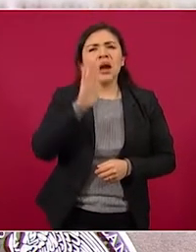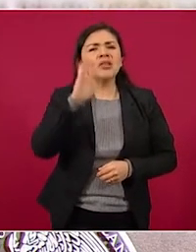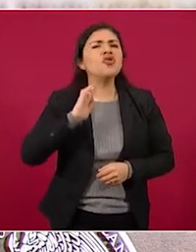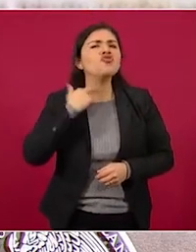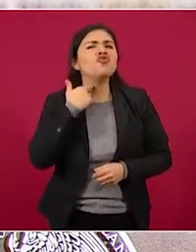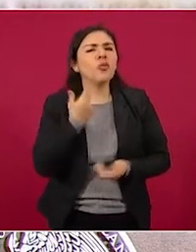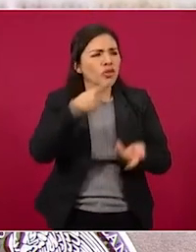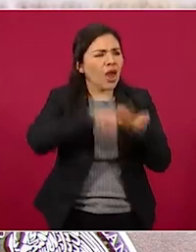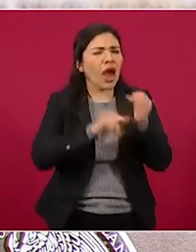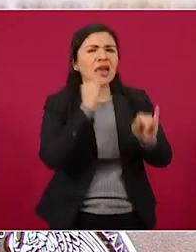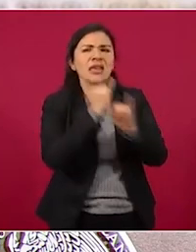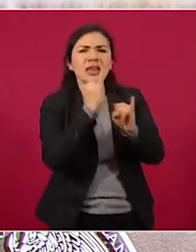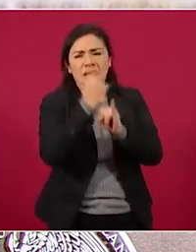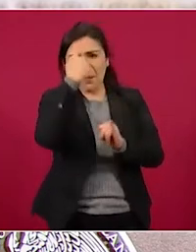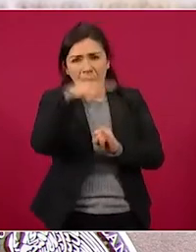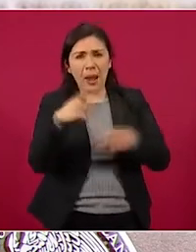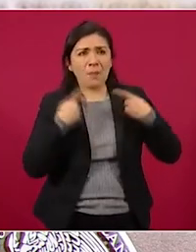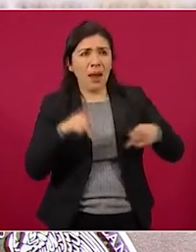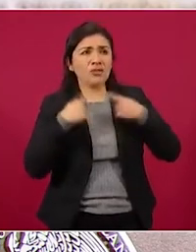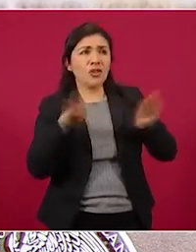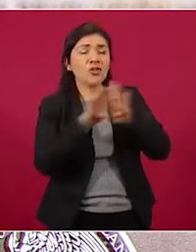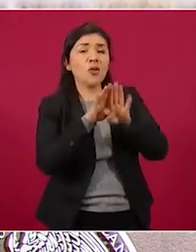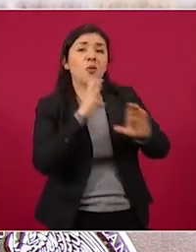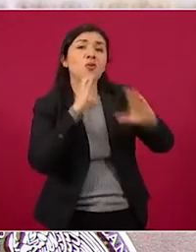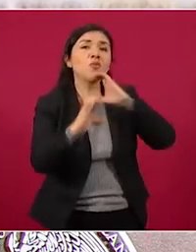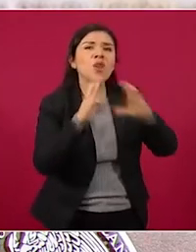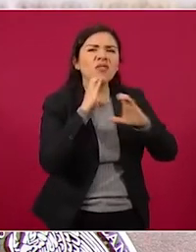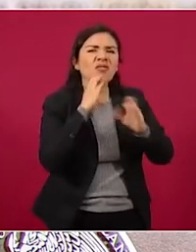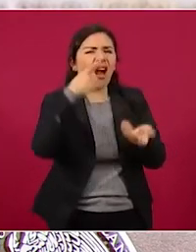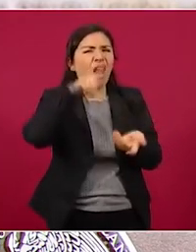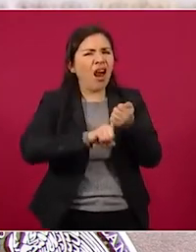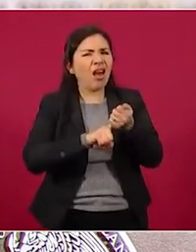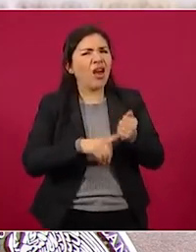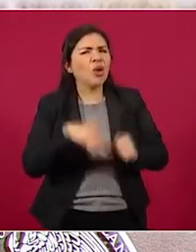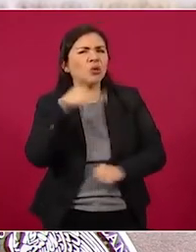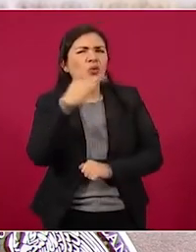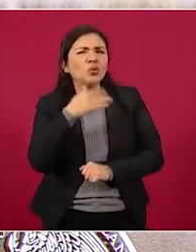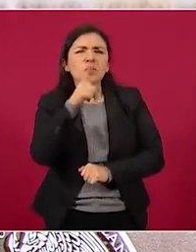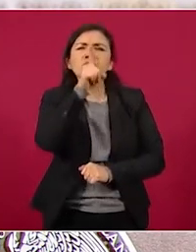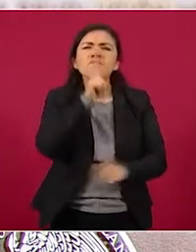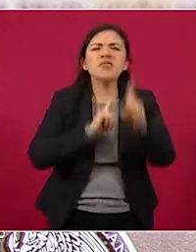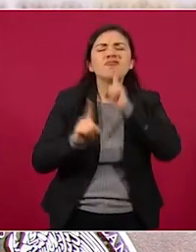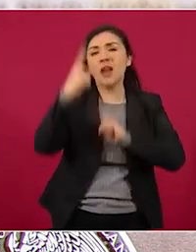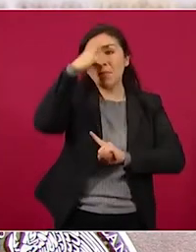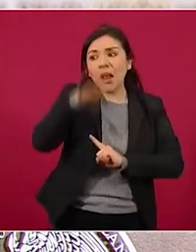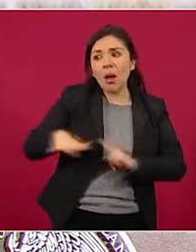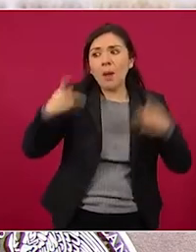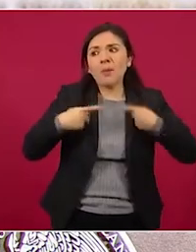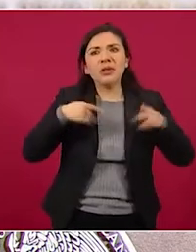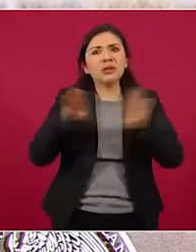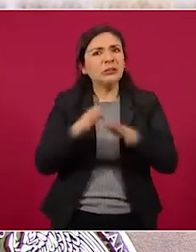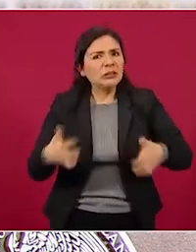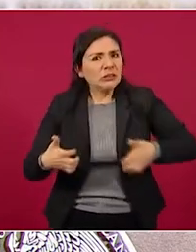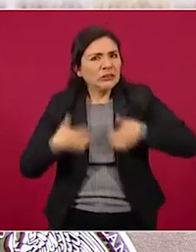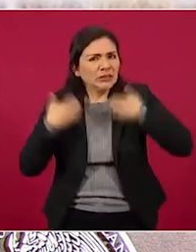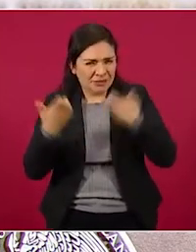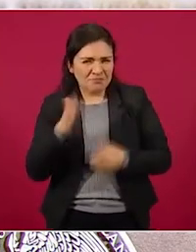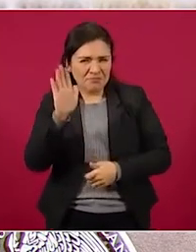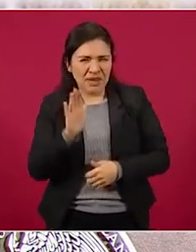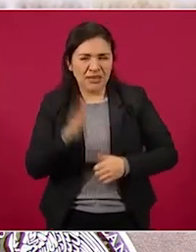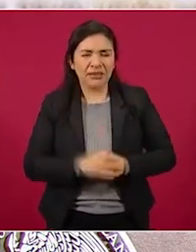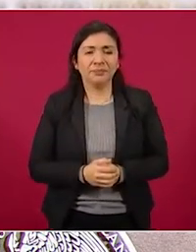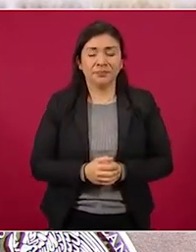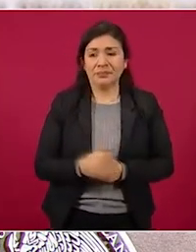distorsionar la conversación real de las redes y sembrar odio y desinformación. Este fin de